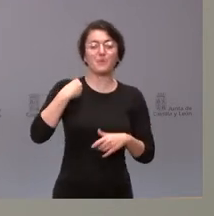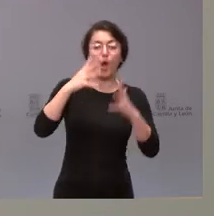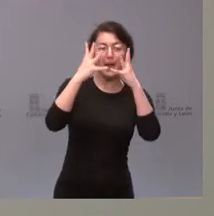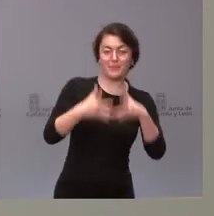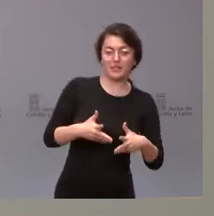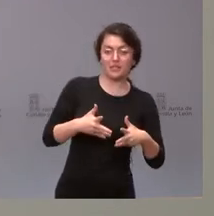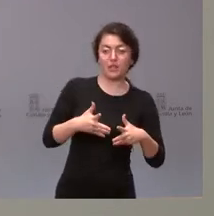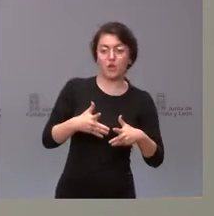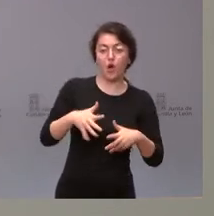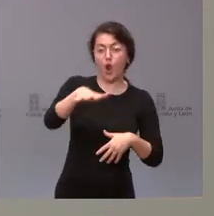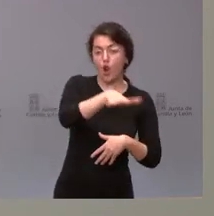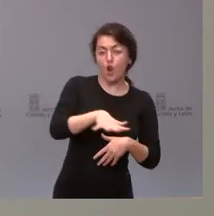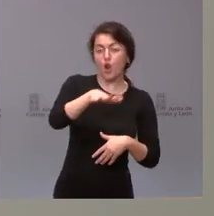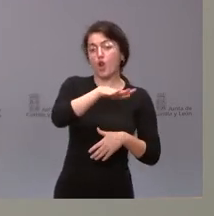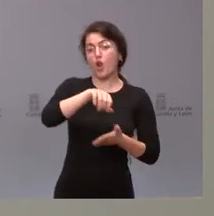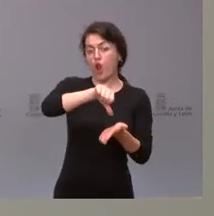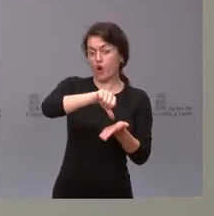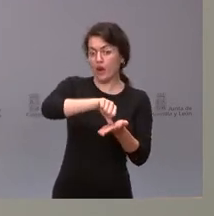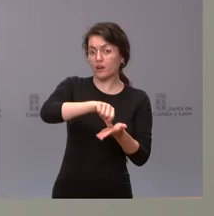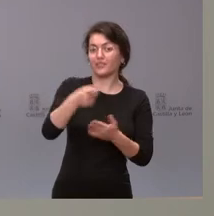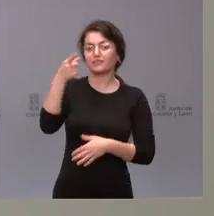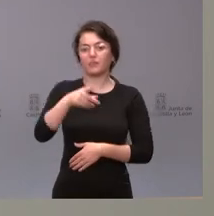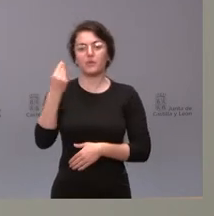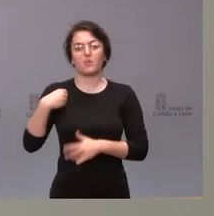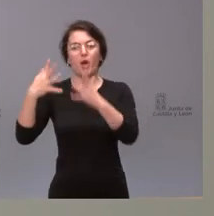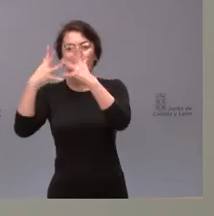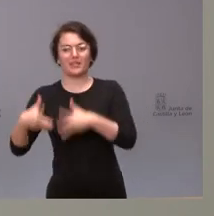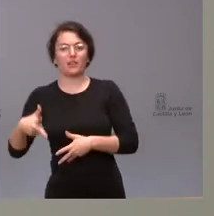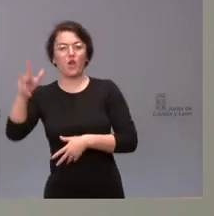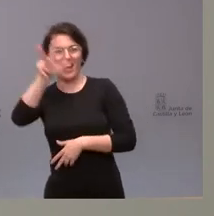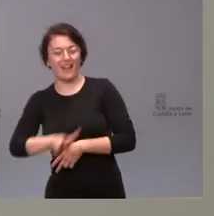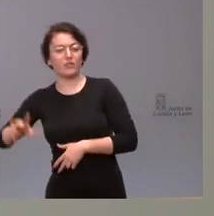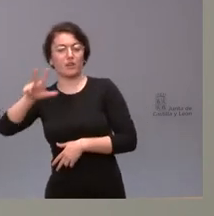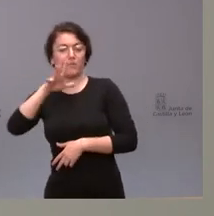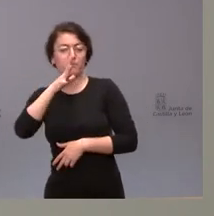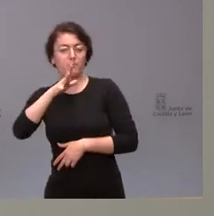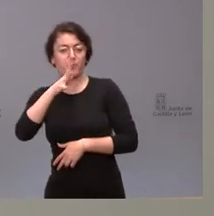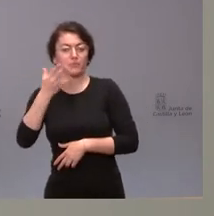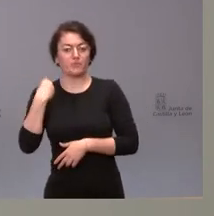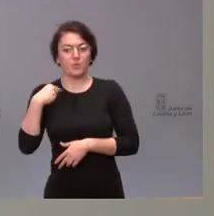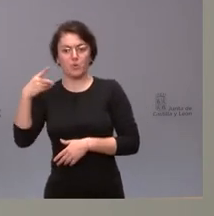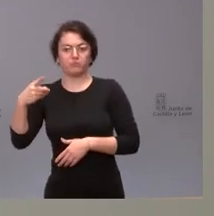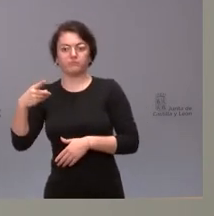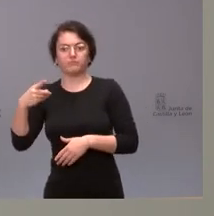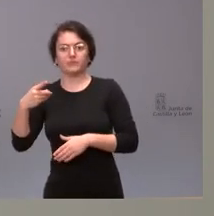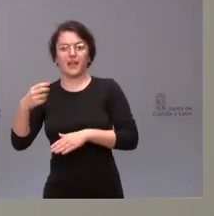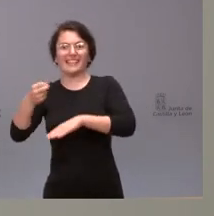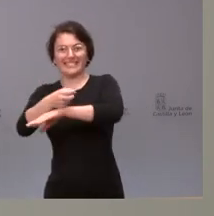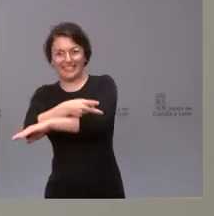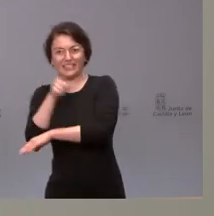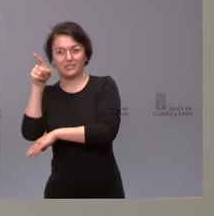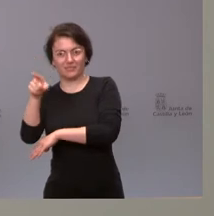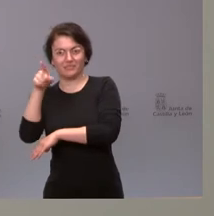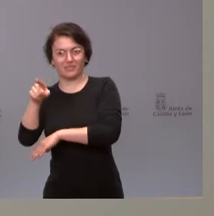por su competencia de modelo de ciudad como la nacional por su competencia en lo que es ADIF y, por tanto, con